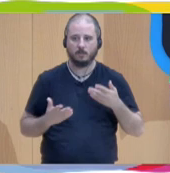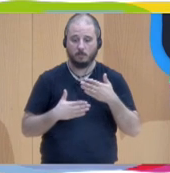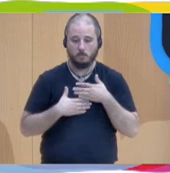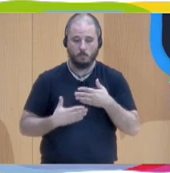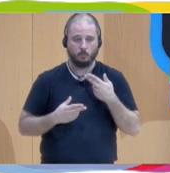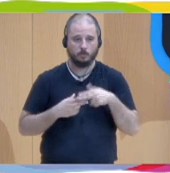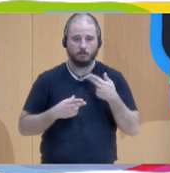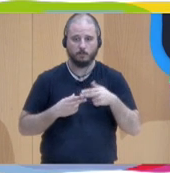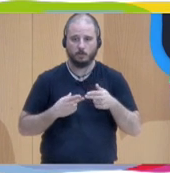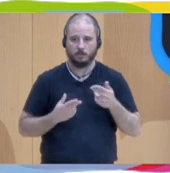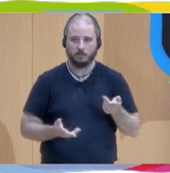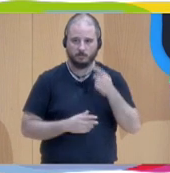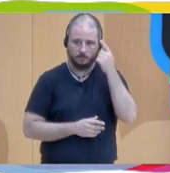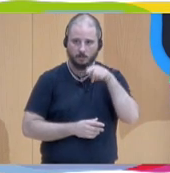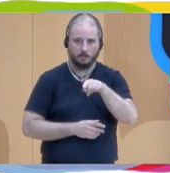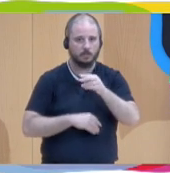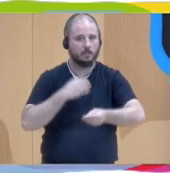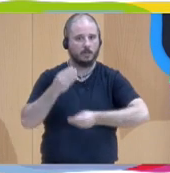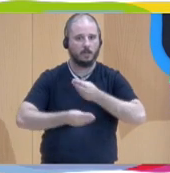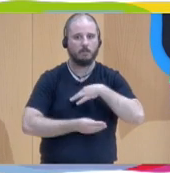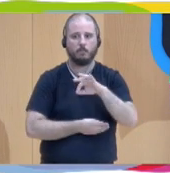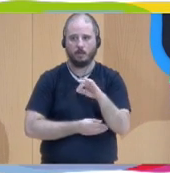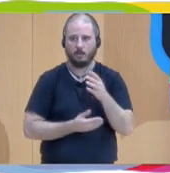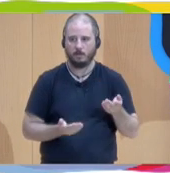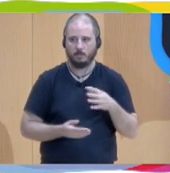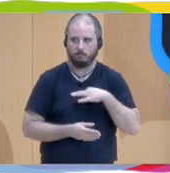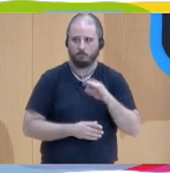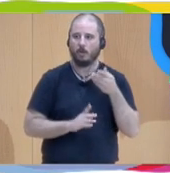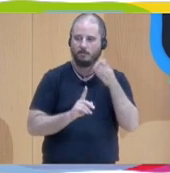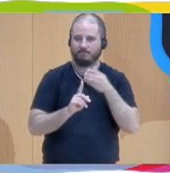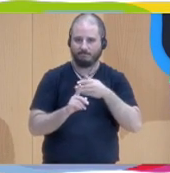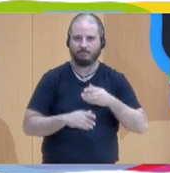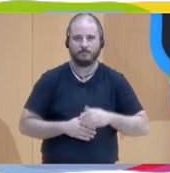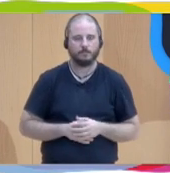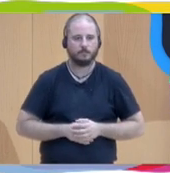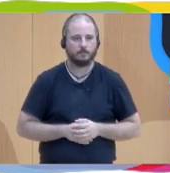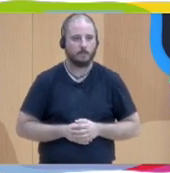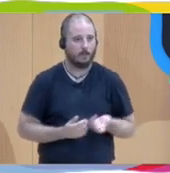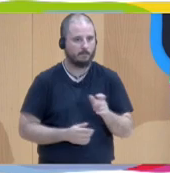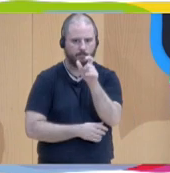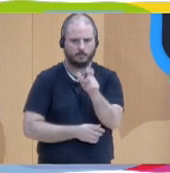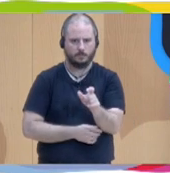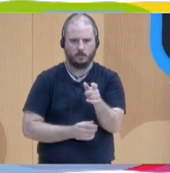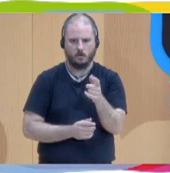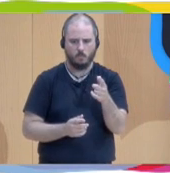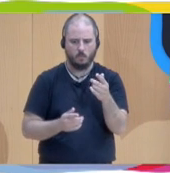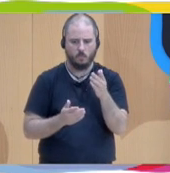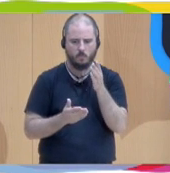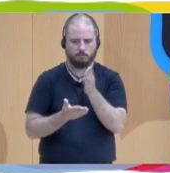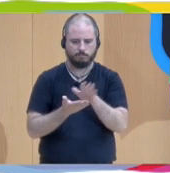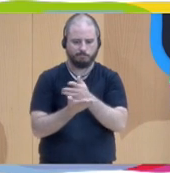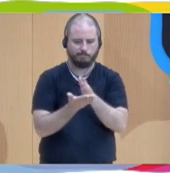política de que eso se puede hacer y de que podemos abordarlo. No seccionar a la persona en cachitos y